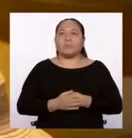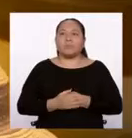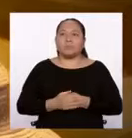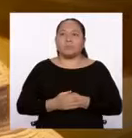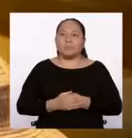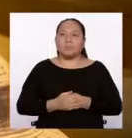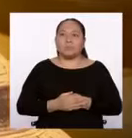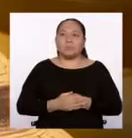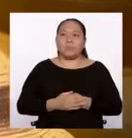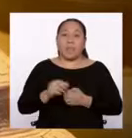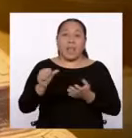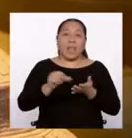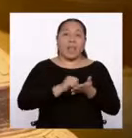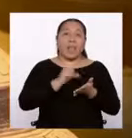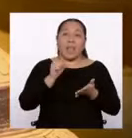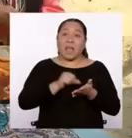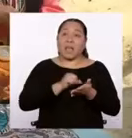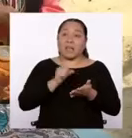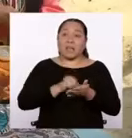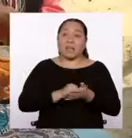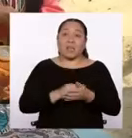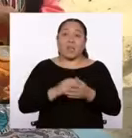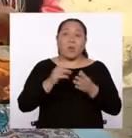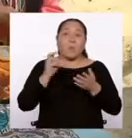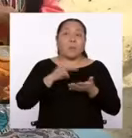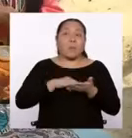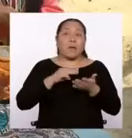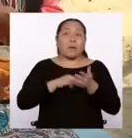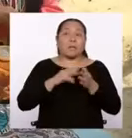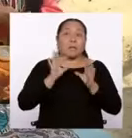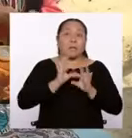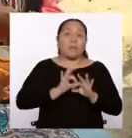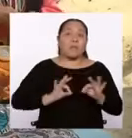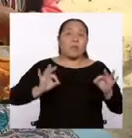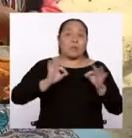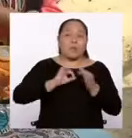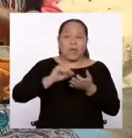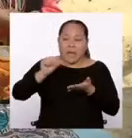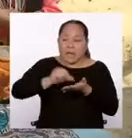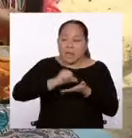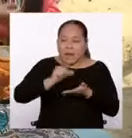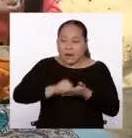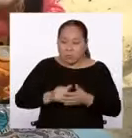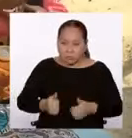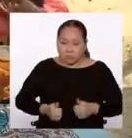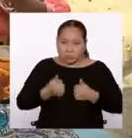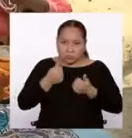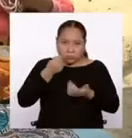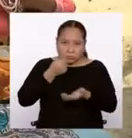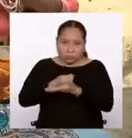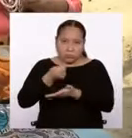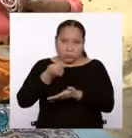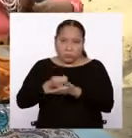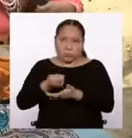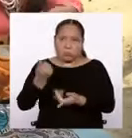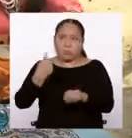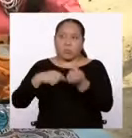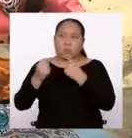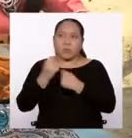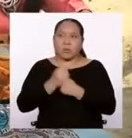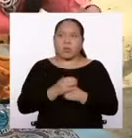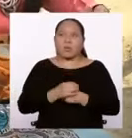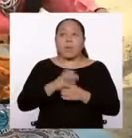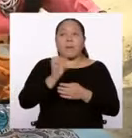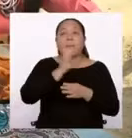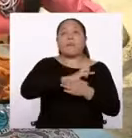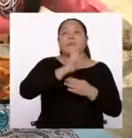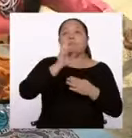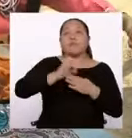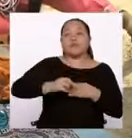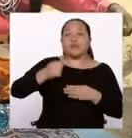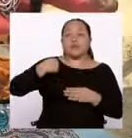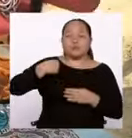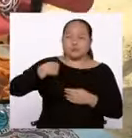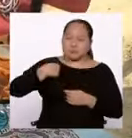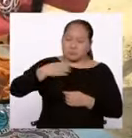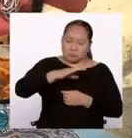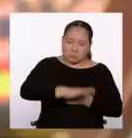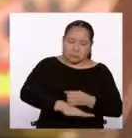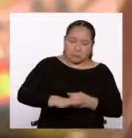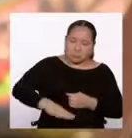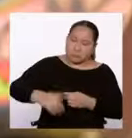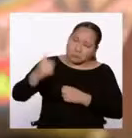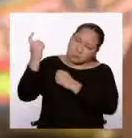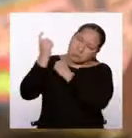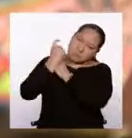El arte es nuestra fuente de ingreso y con el arte vivimos. Esa es nuestra profesión ancestral desde niña que hemos aprendido.